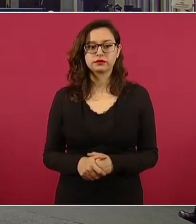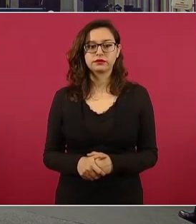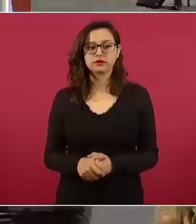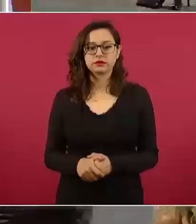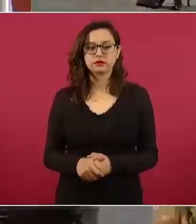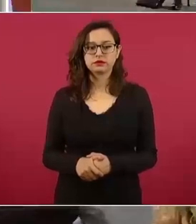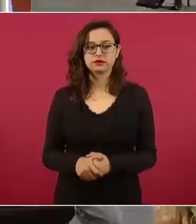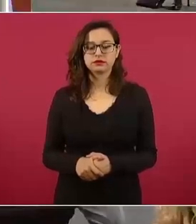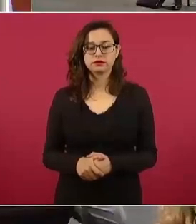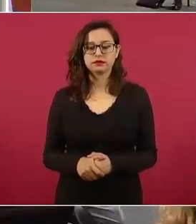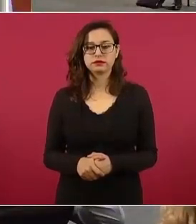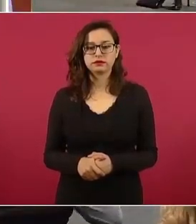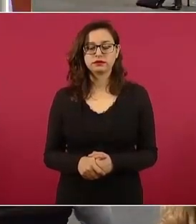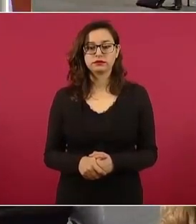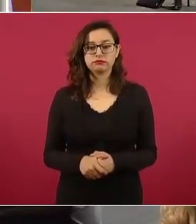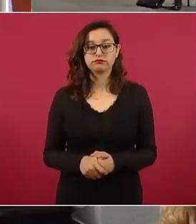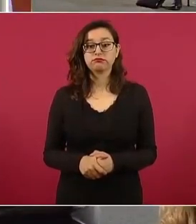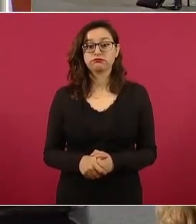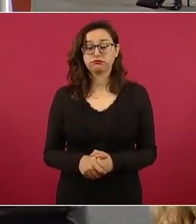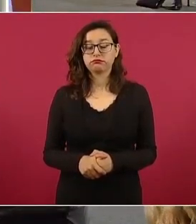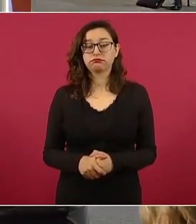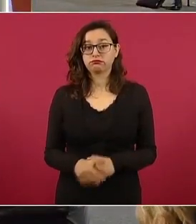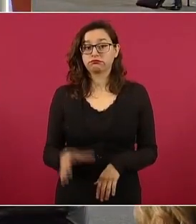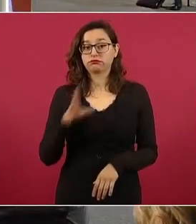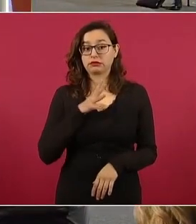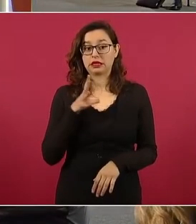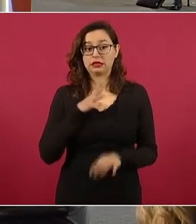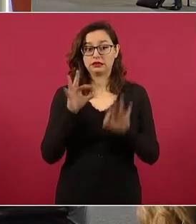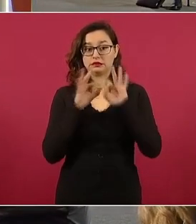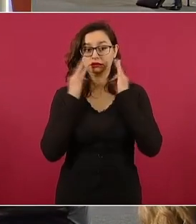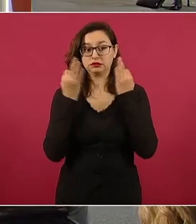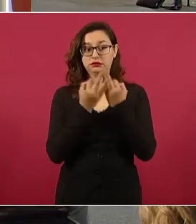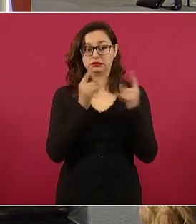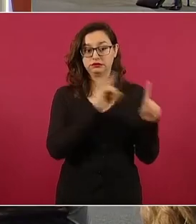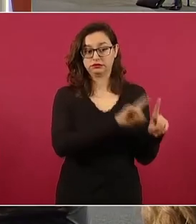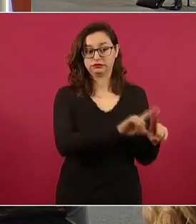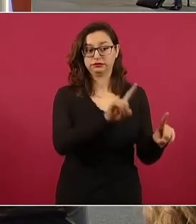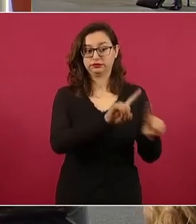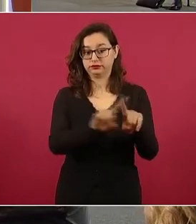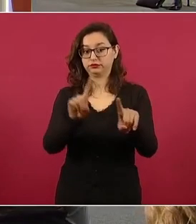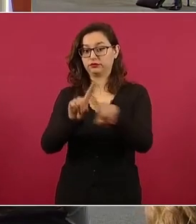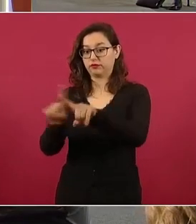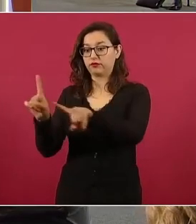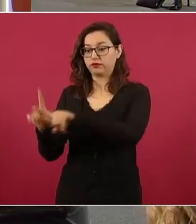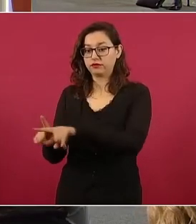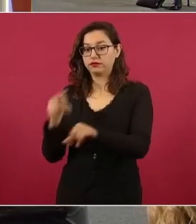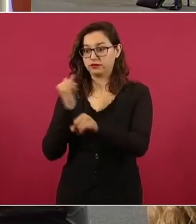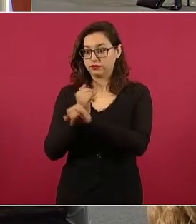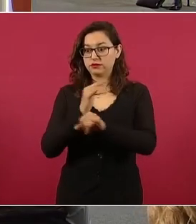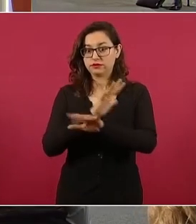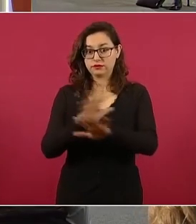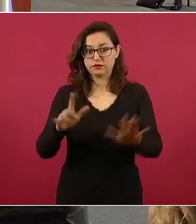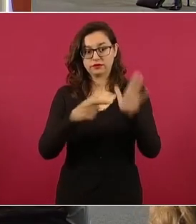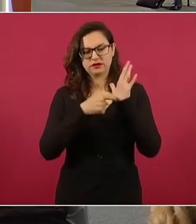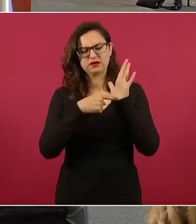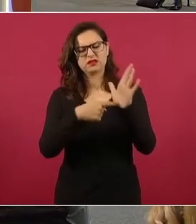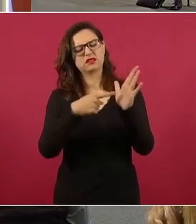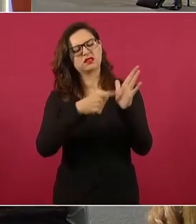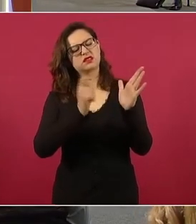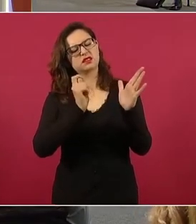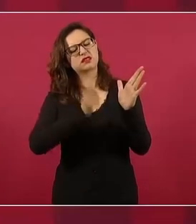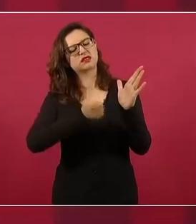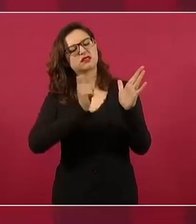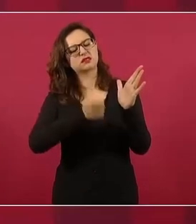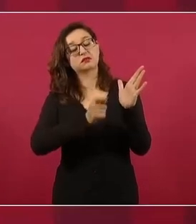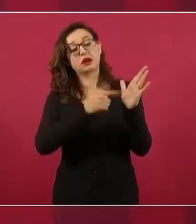porque hay varias maneras ¿no? de interpretar los